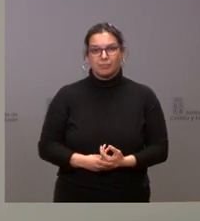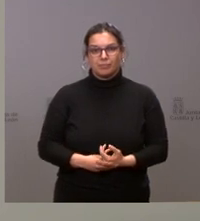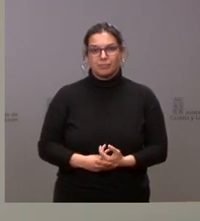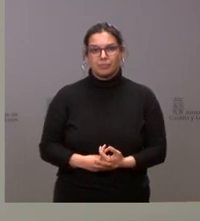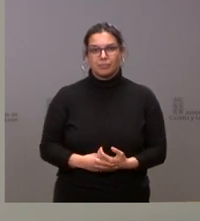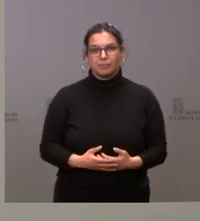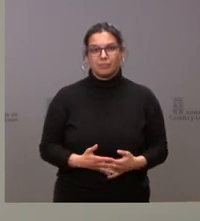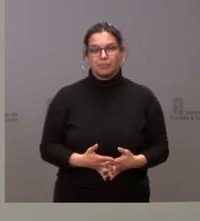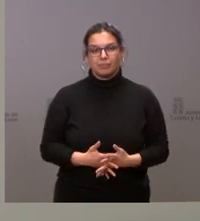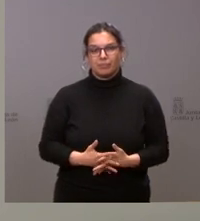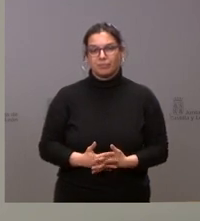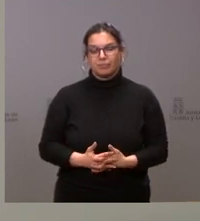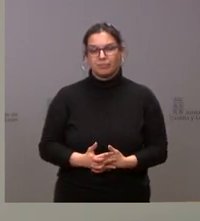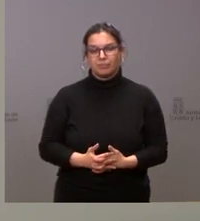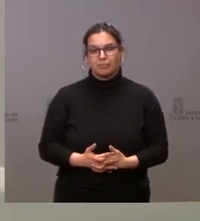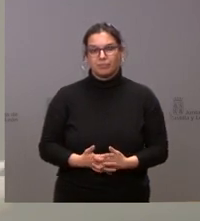ofrecer.